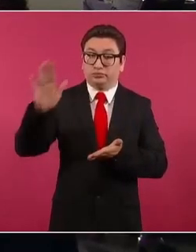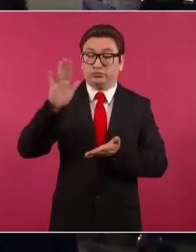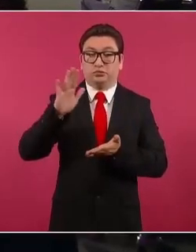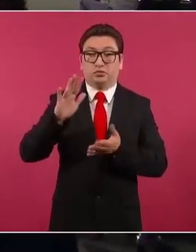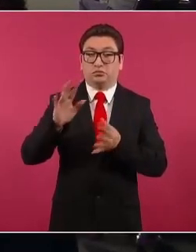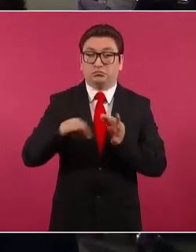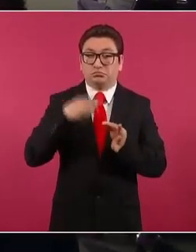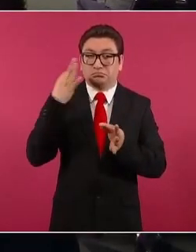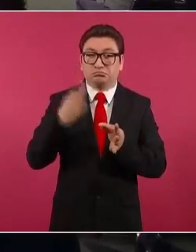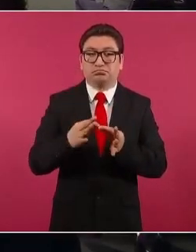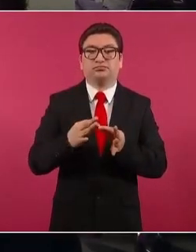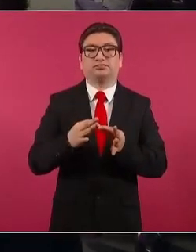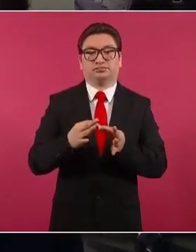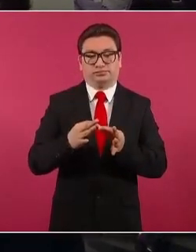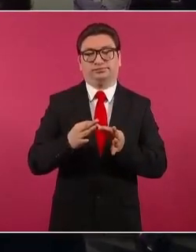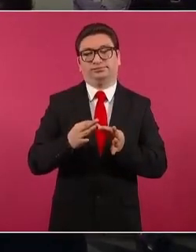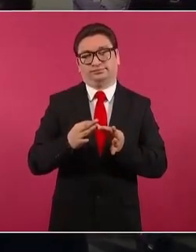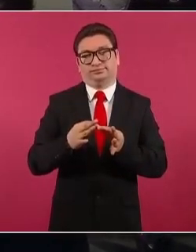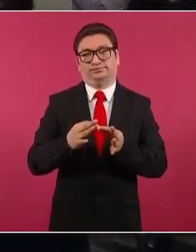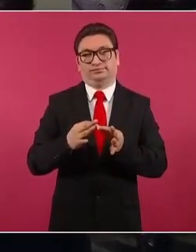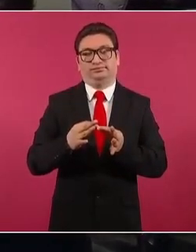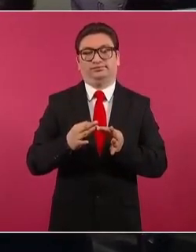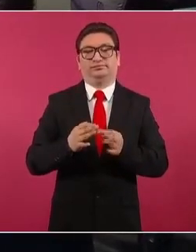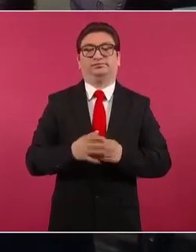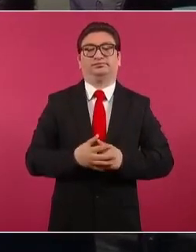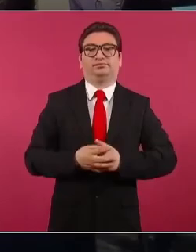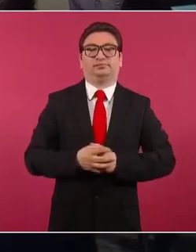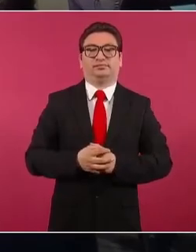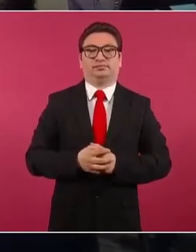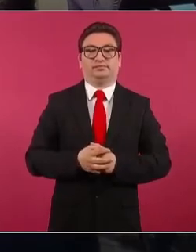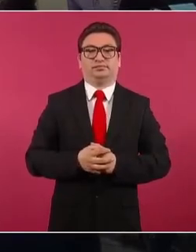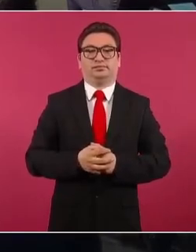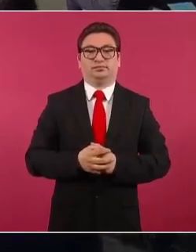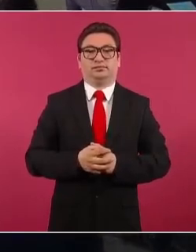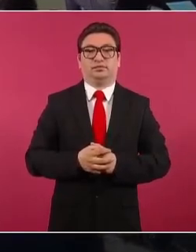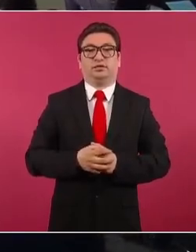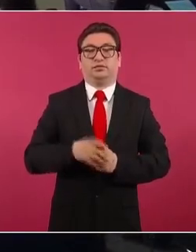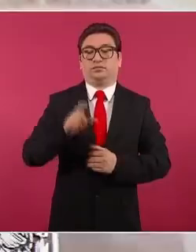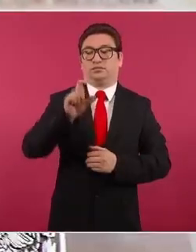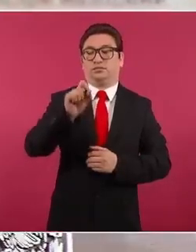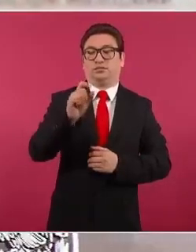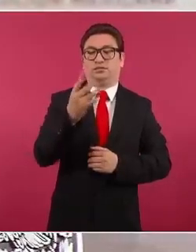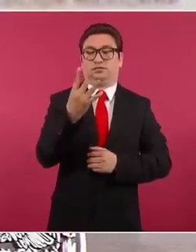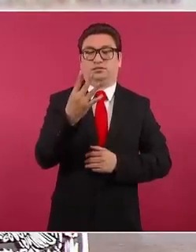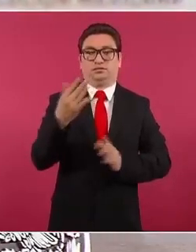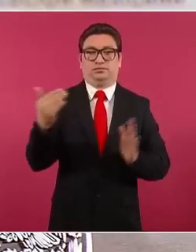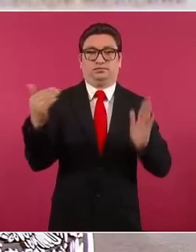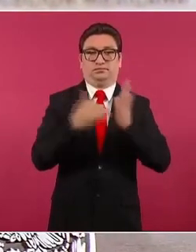las 24 mil